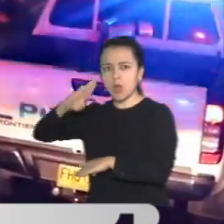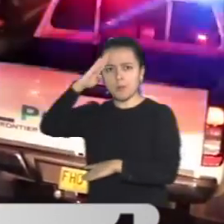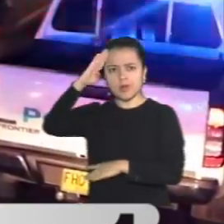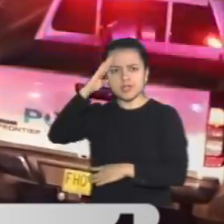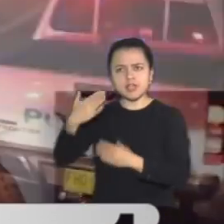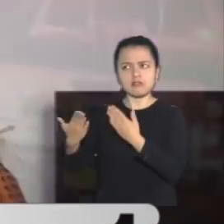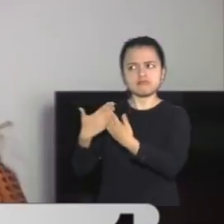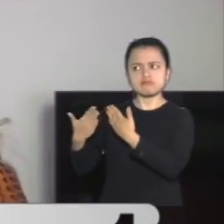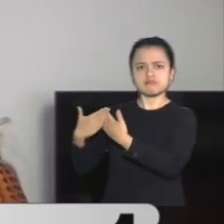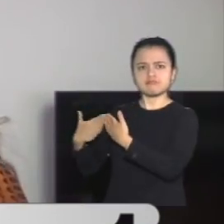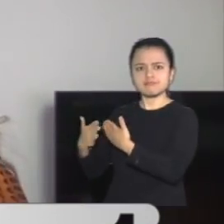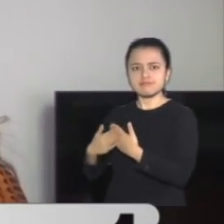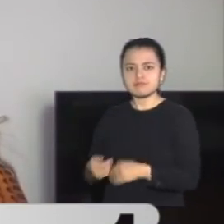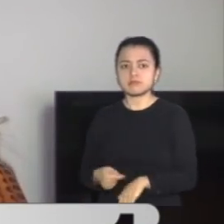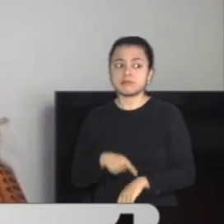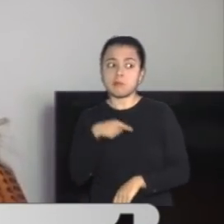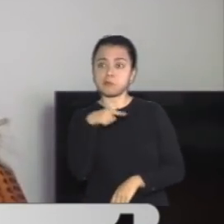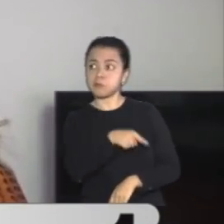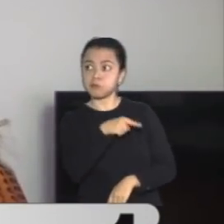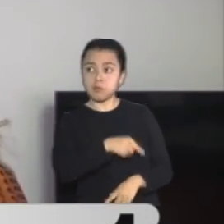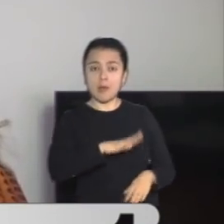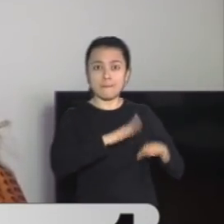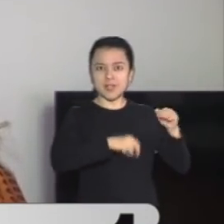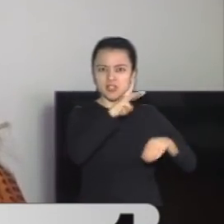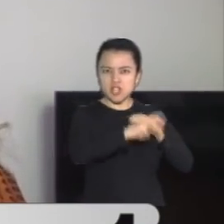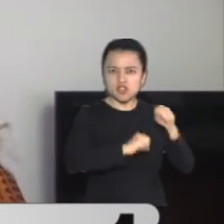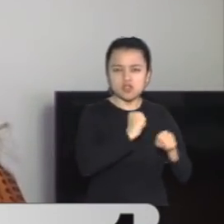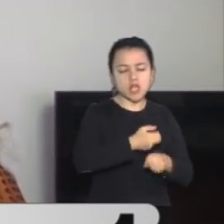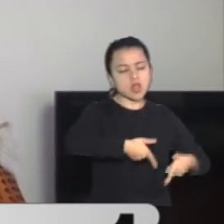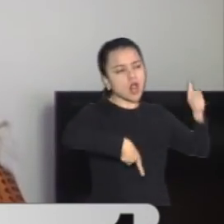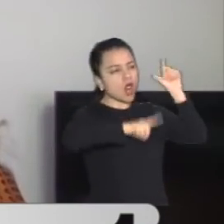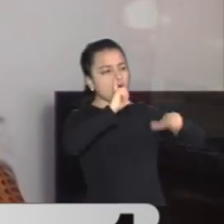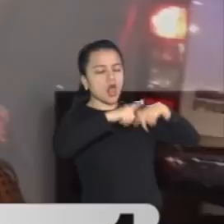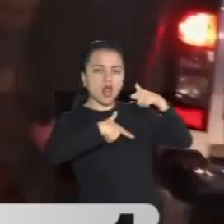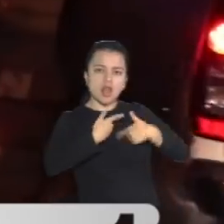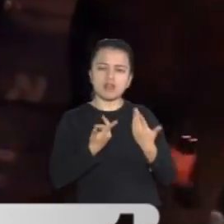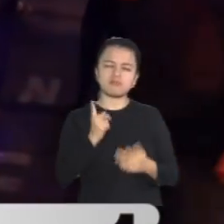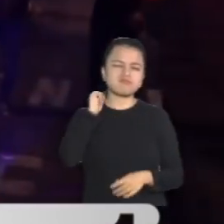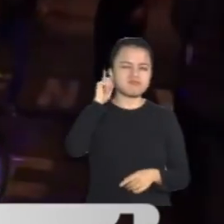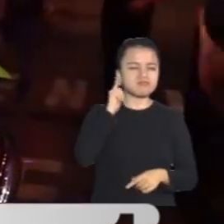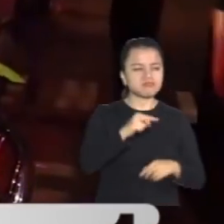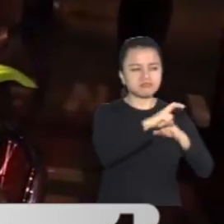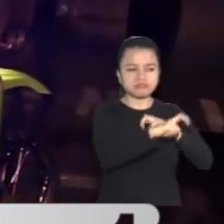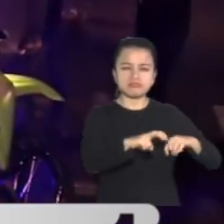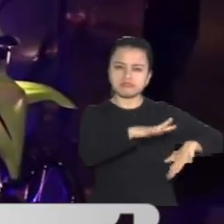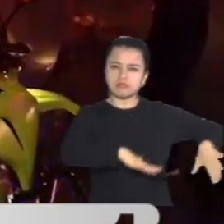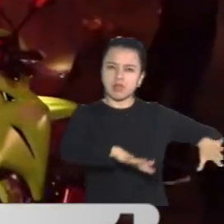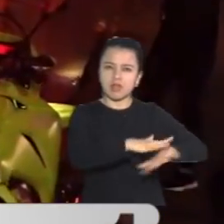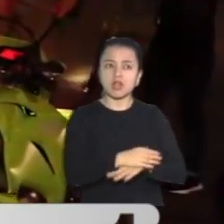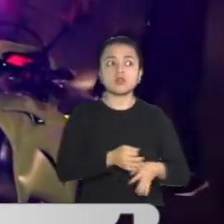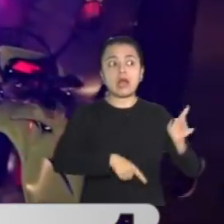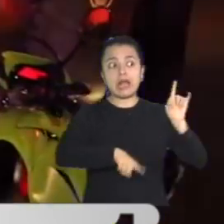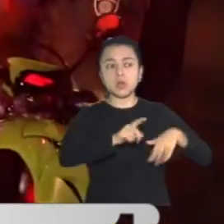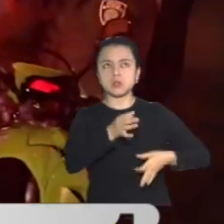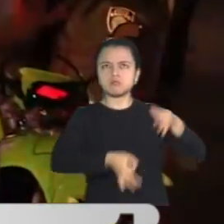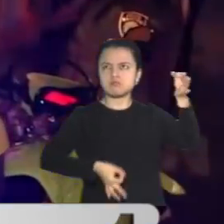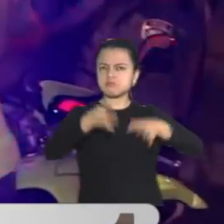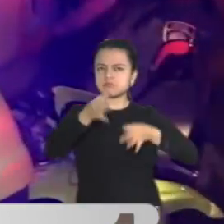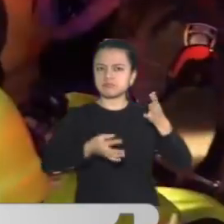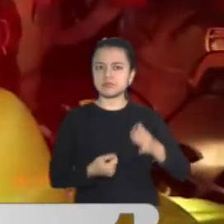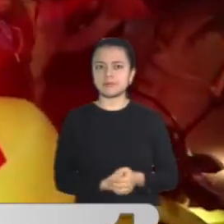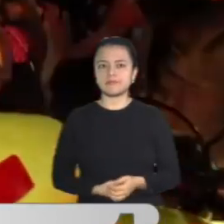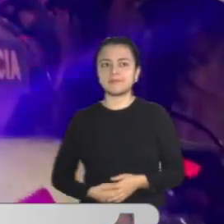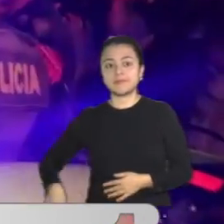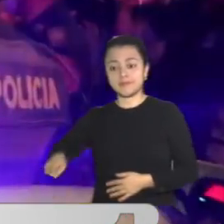reporta menores de edad consumiendo bebidas alcohólicas en los parques, menores de edad que aún siguen manipulando pólvora. Los bumangueses celebraron